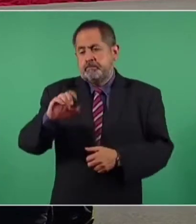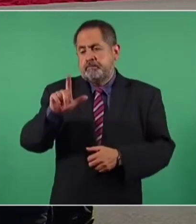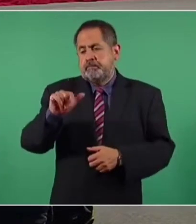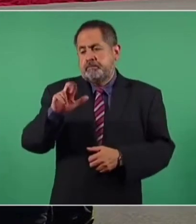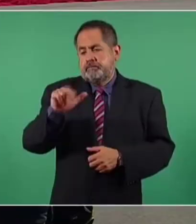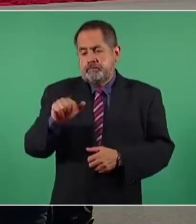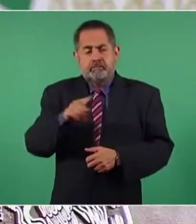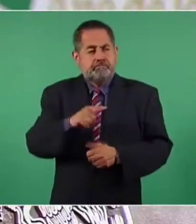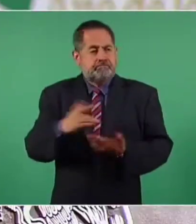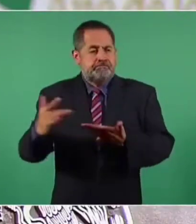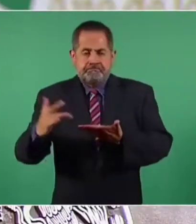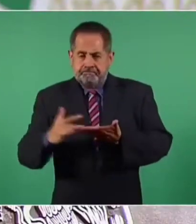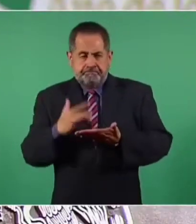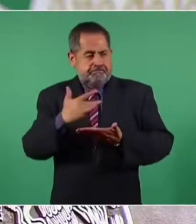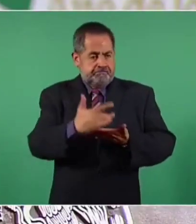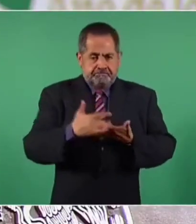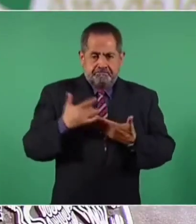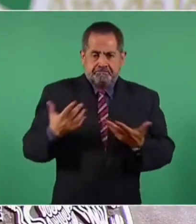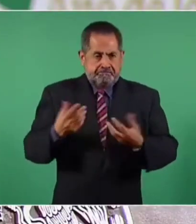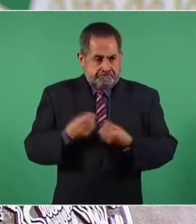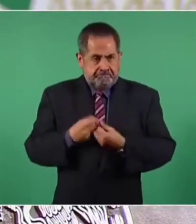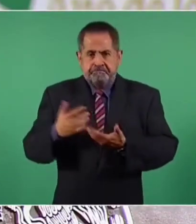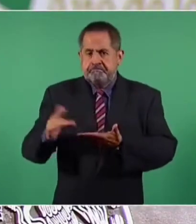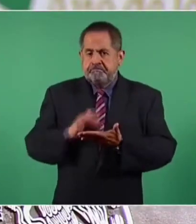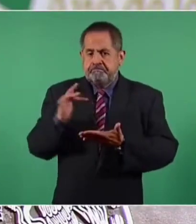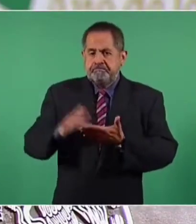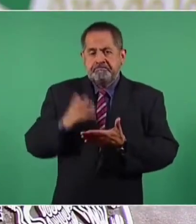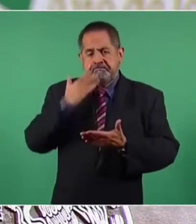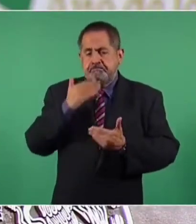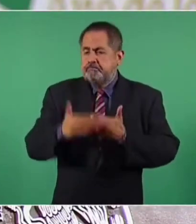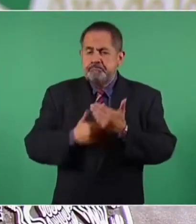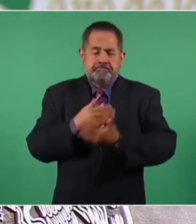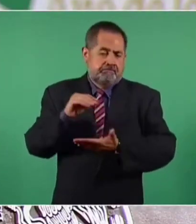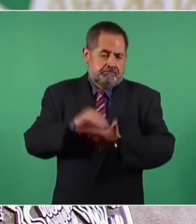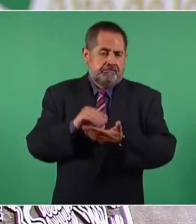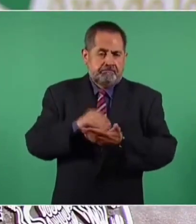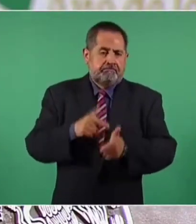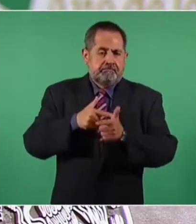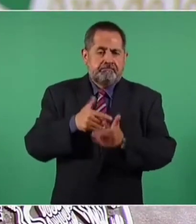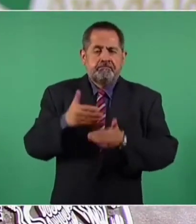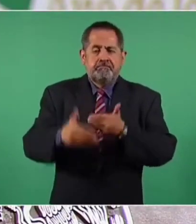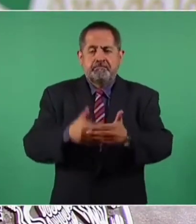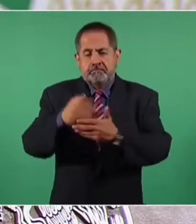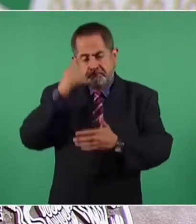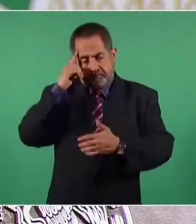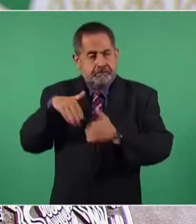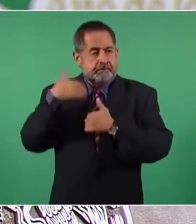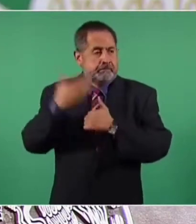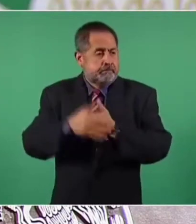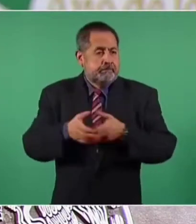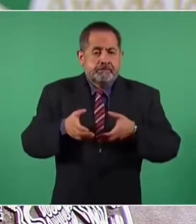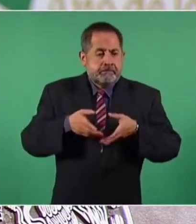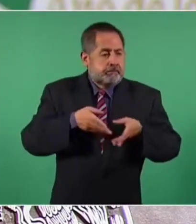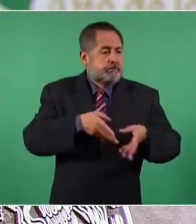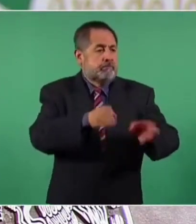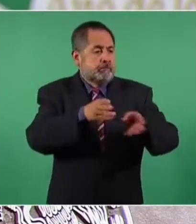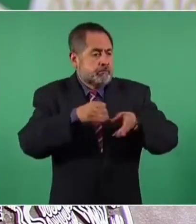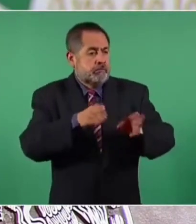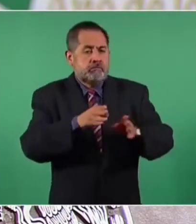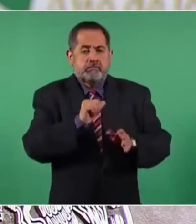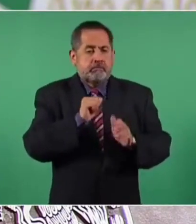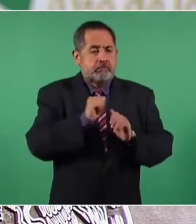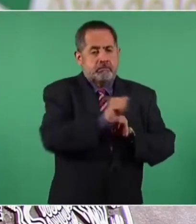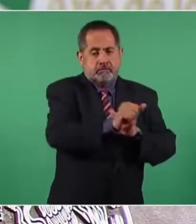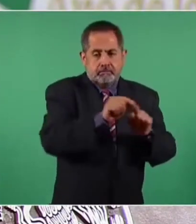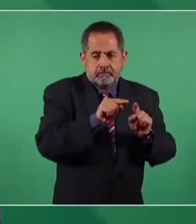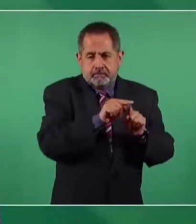todo el apoyo que nos han brindado y que nos continuarán dando para la elaboración de las rutas y la difusión de gas